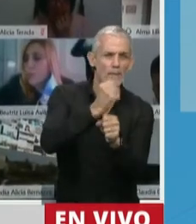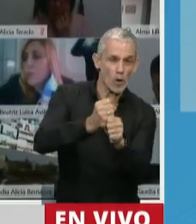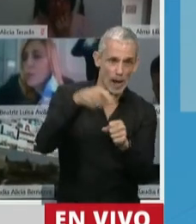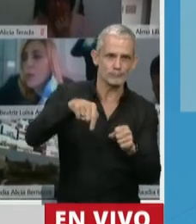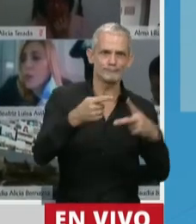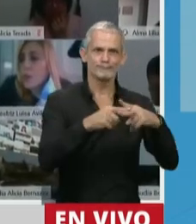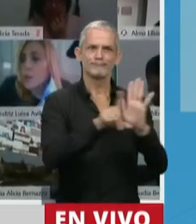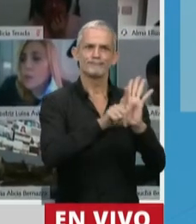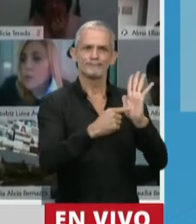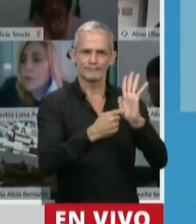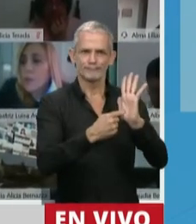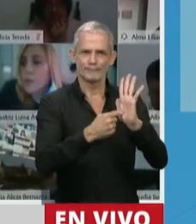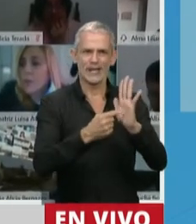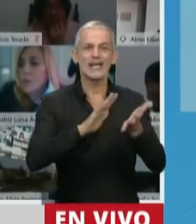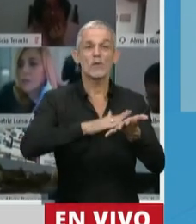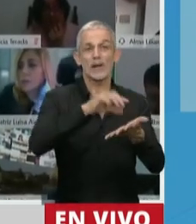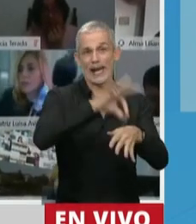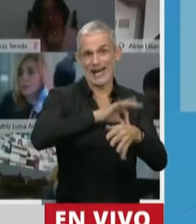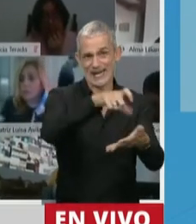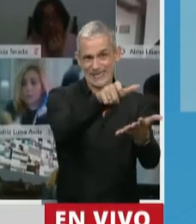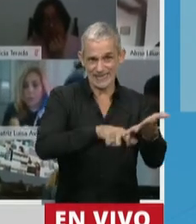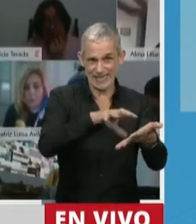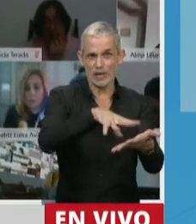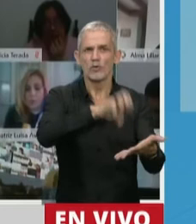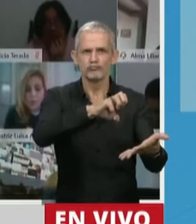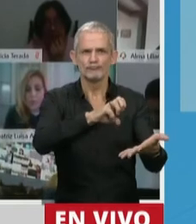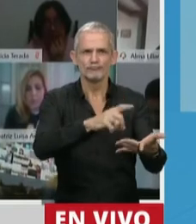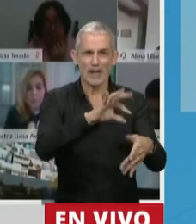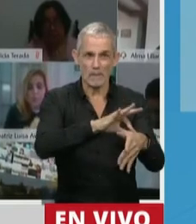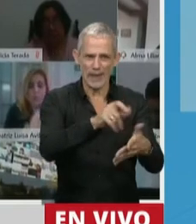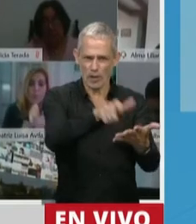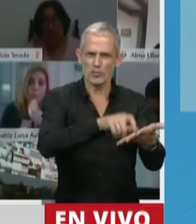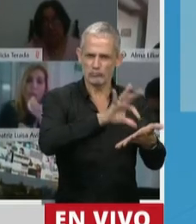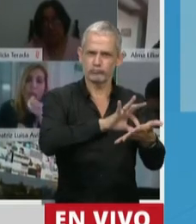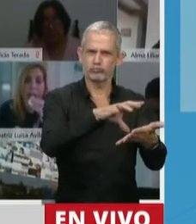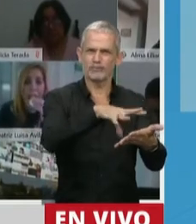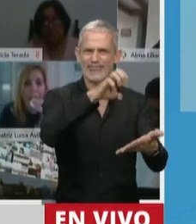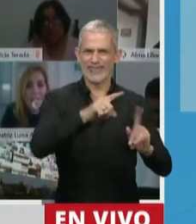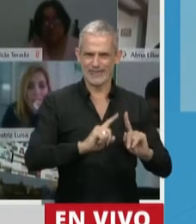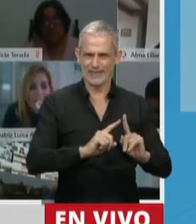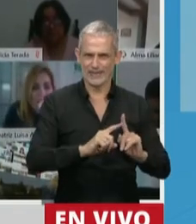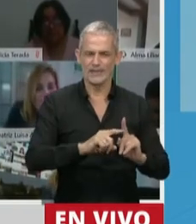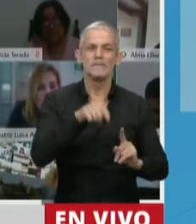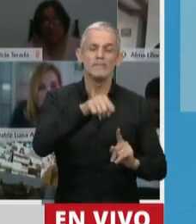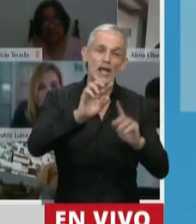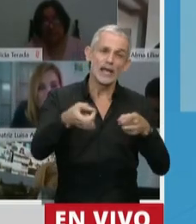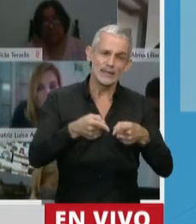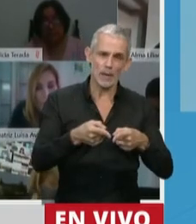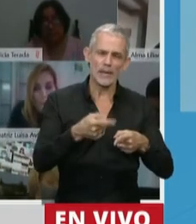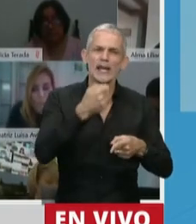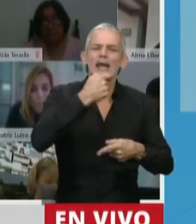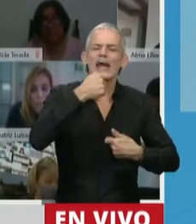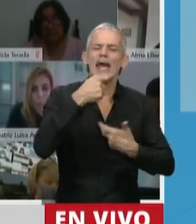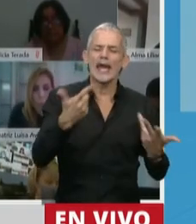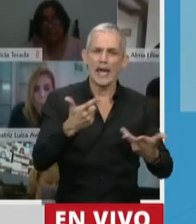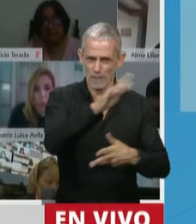valiosa, como lo son las recetas digitales, las recetas médicas digitales. Pero al mismo tiempo, pongo el ejemplo